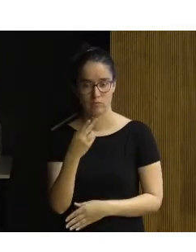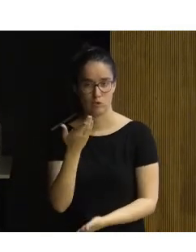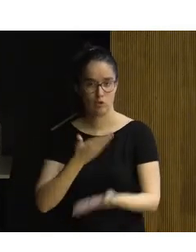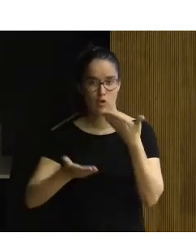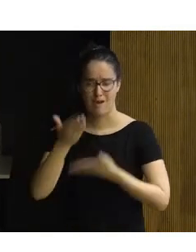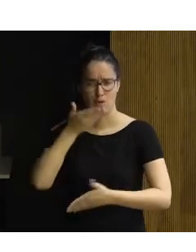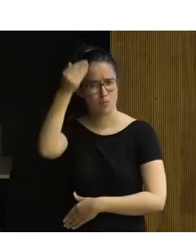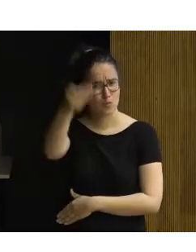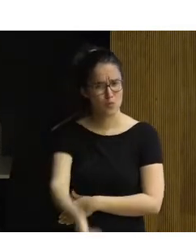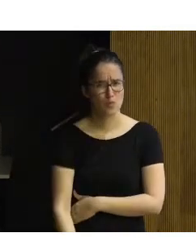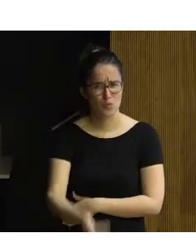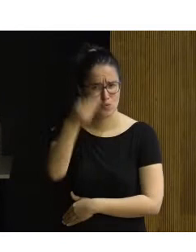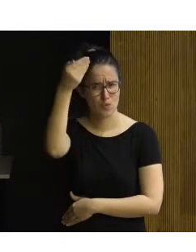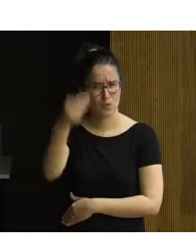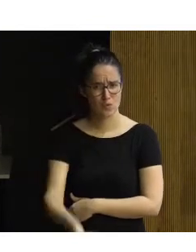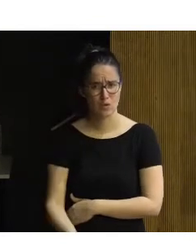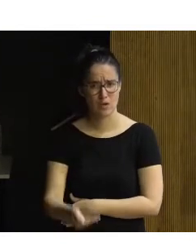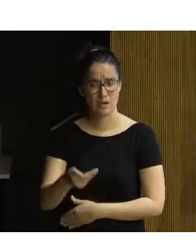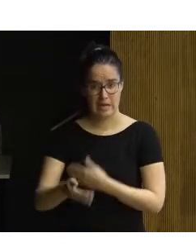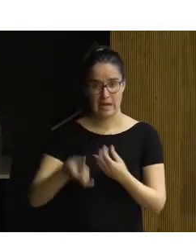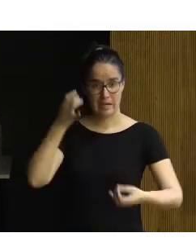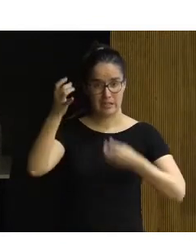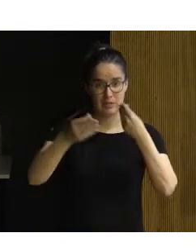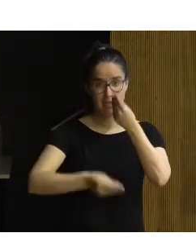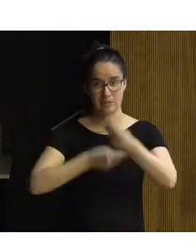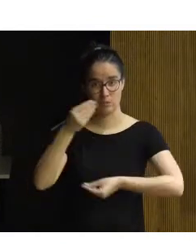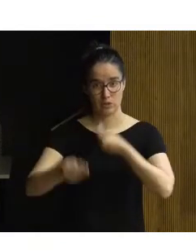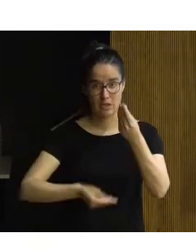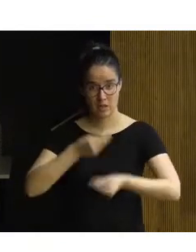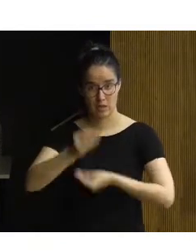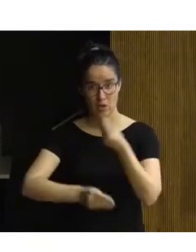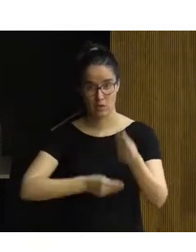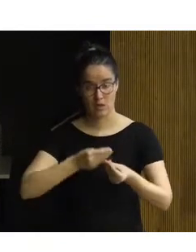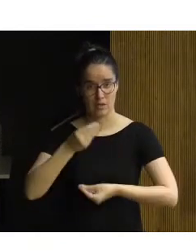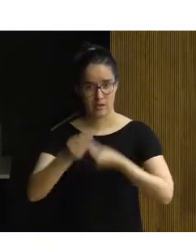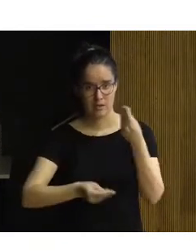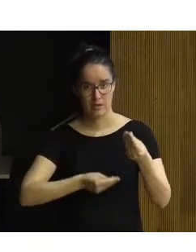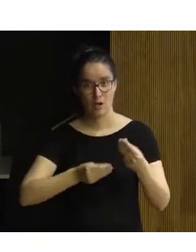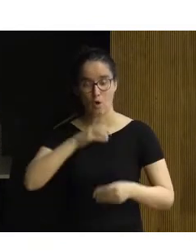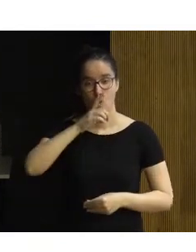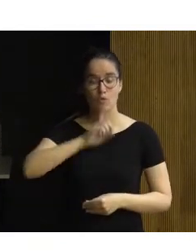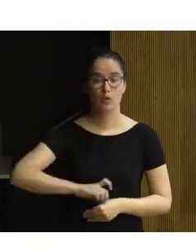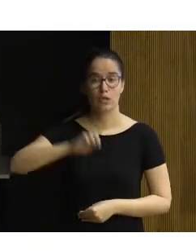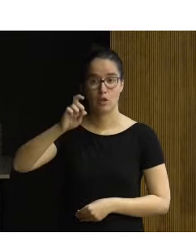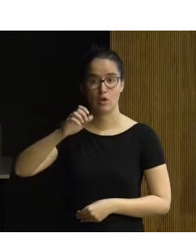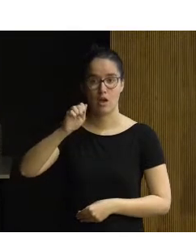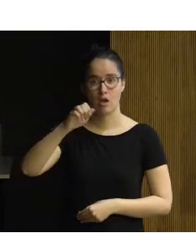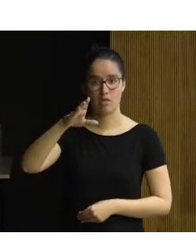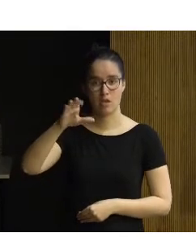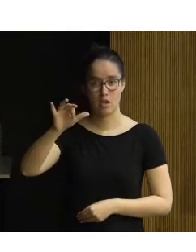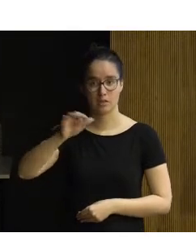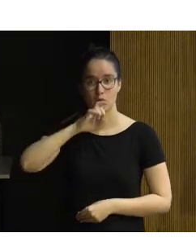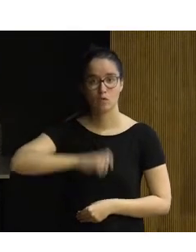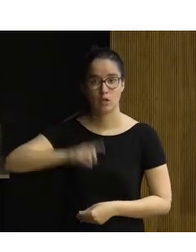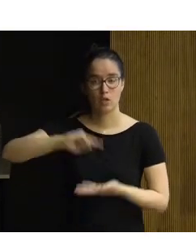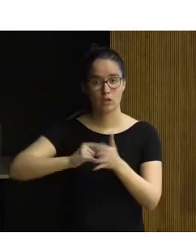necesario, indispensable en la actividad que estamos llevando a cabo de estandarización. Fundación ACS, Fundación